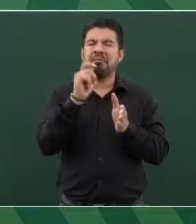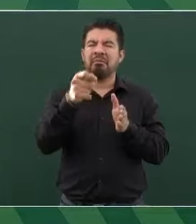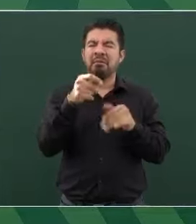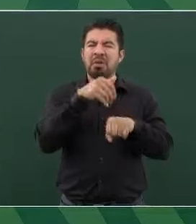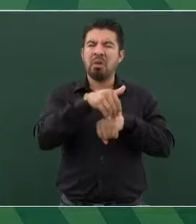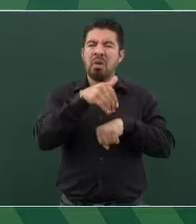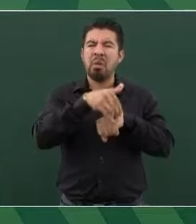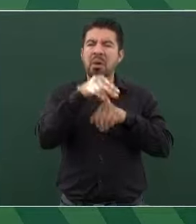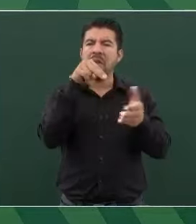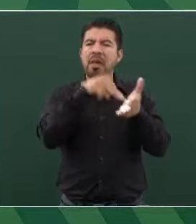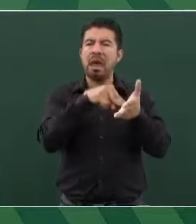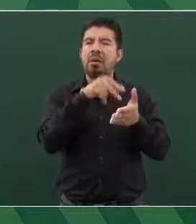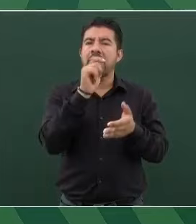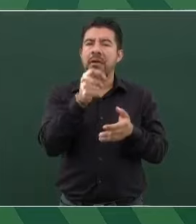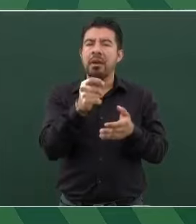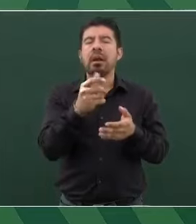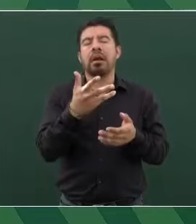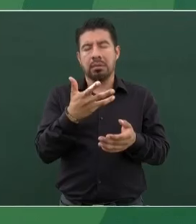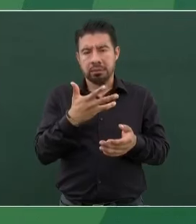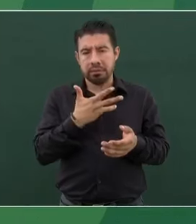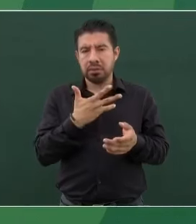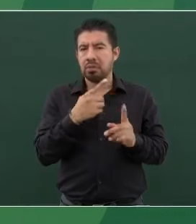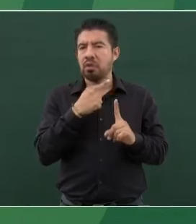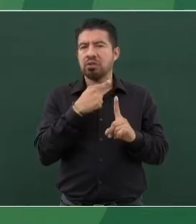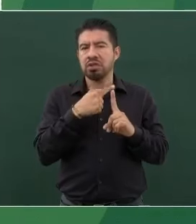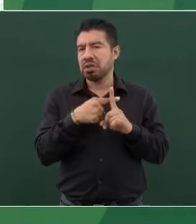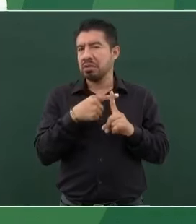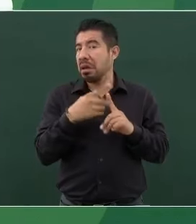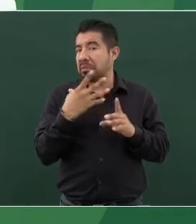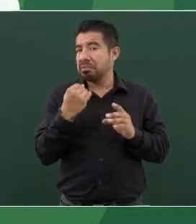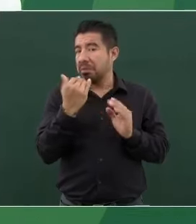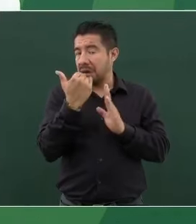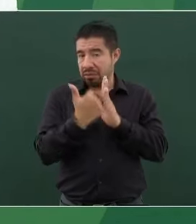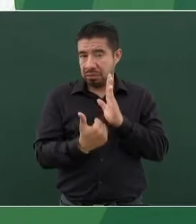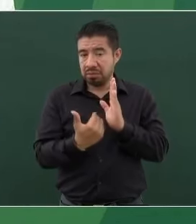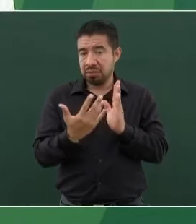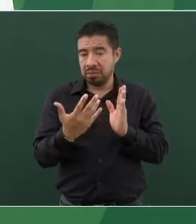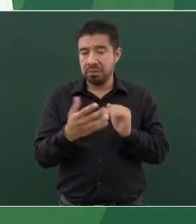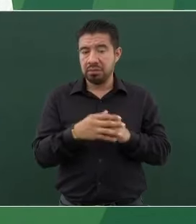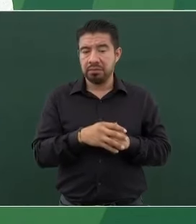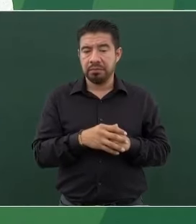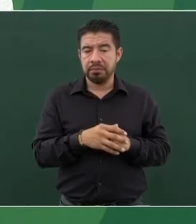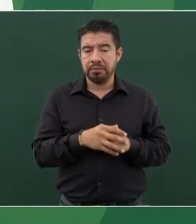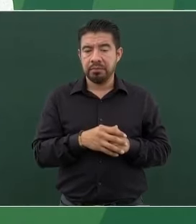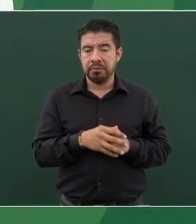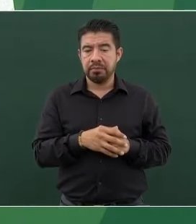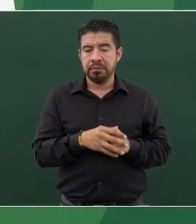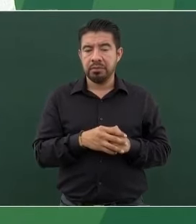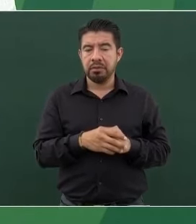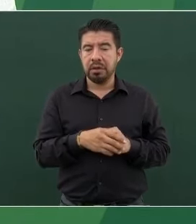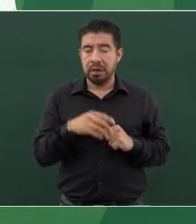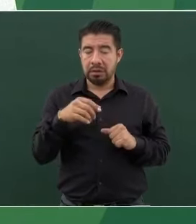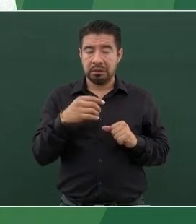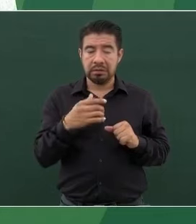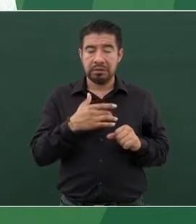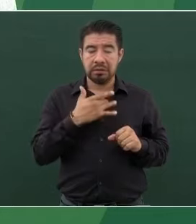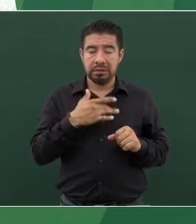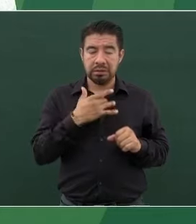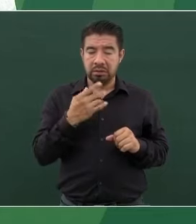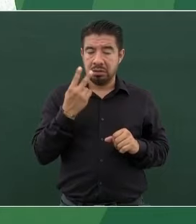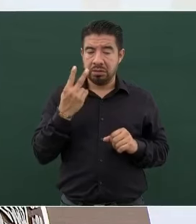Hay dos delitos en donde prácticamente no hay cifra negra,